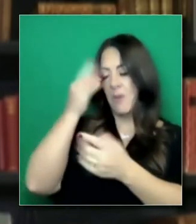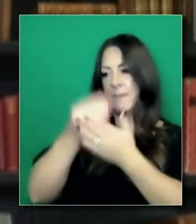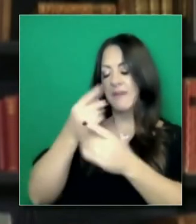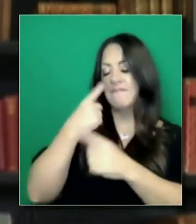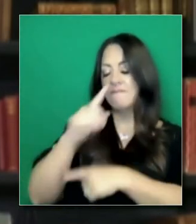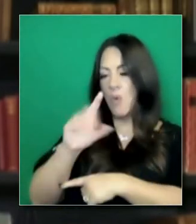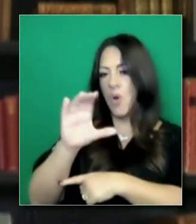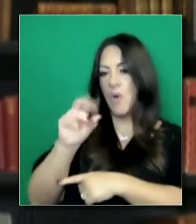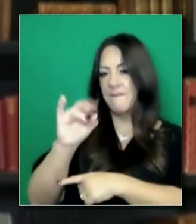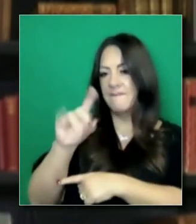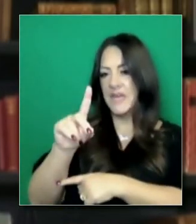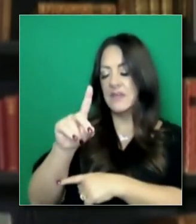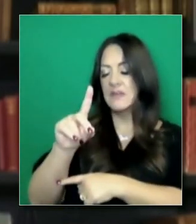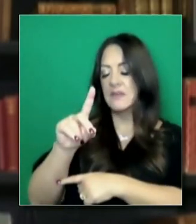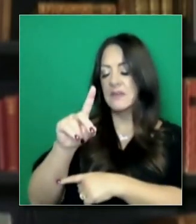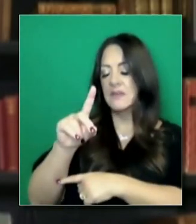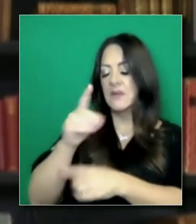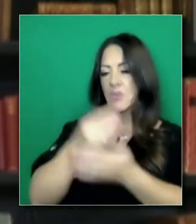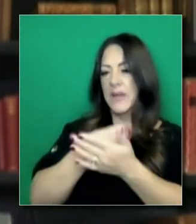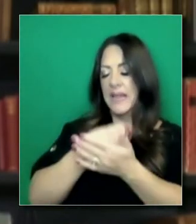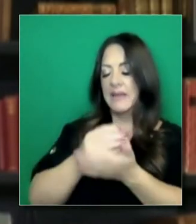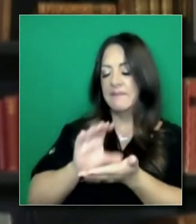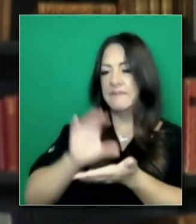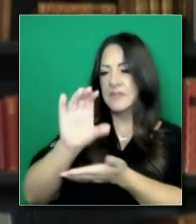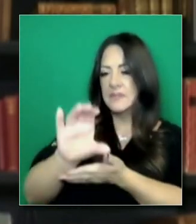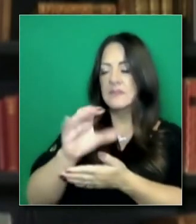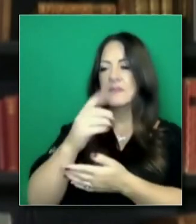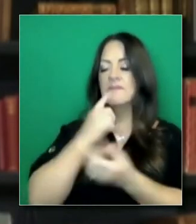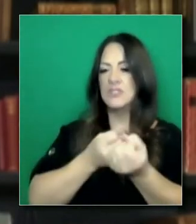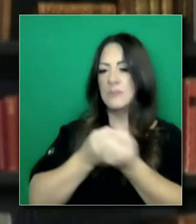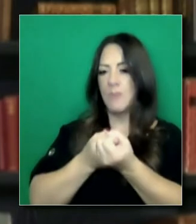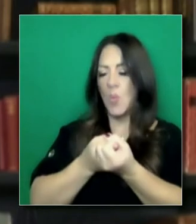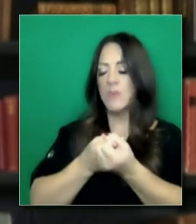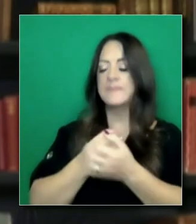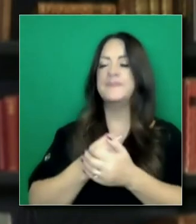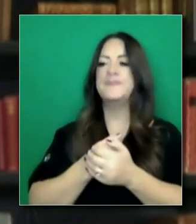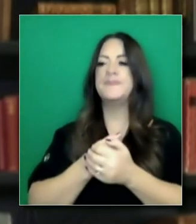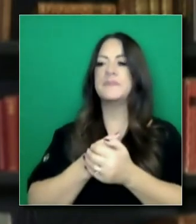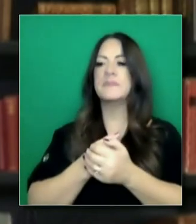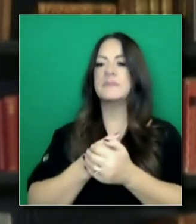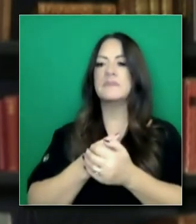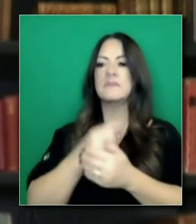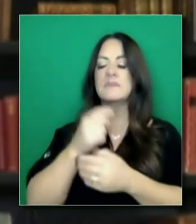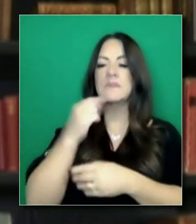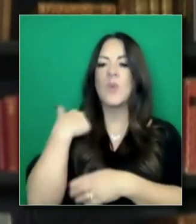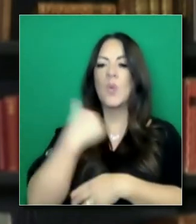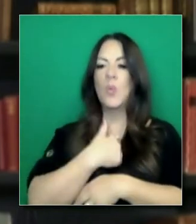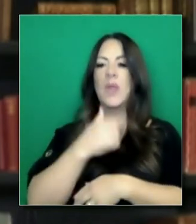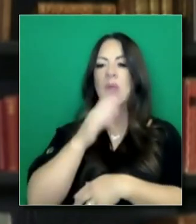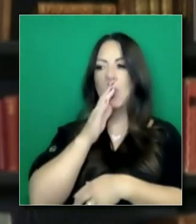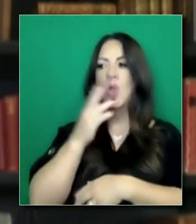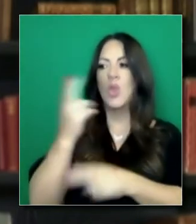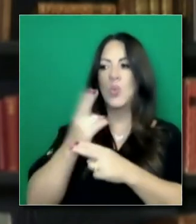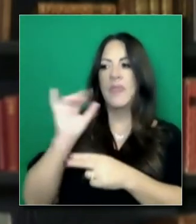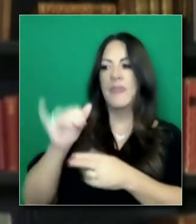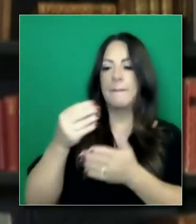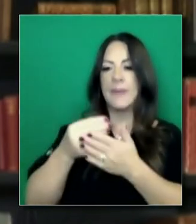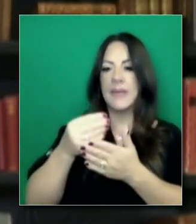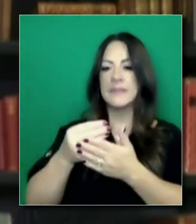COVID-19. Tal vez no está descrito como apoyo local o incluso apoyo del Estado, pero sustancialmente estaremos